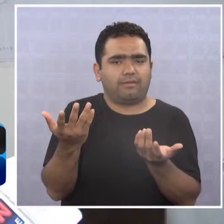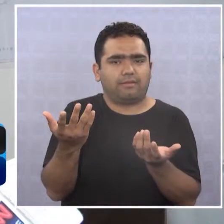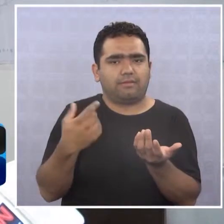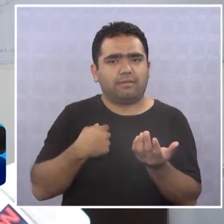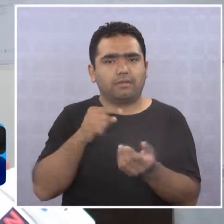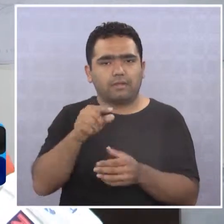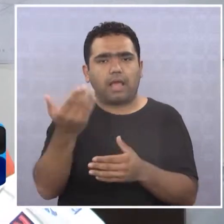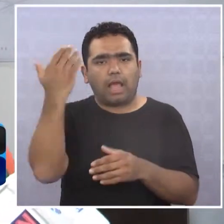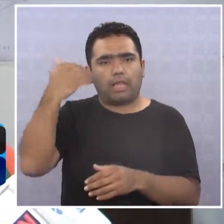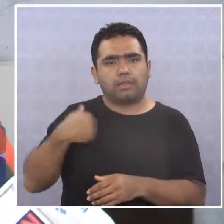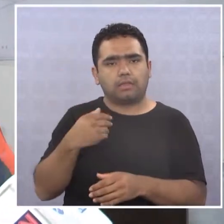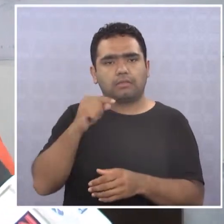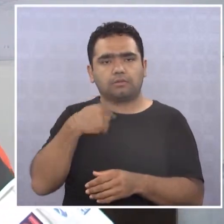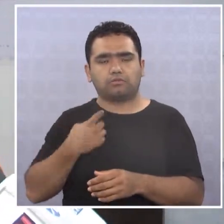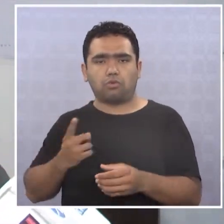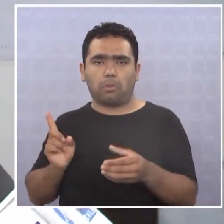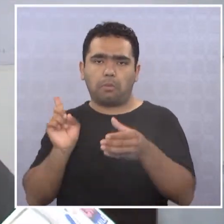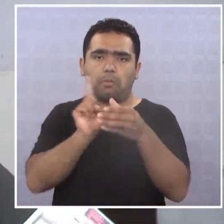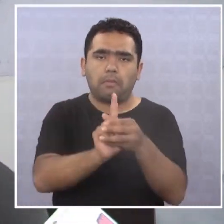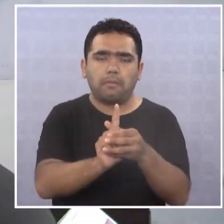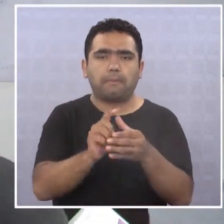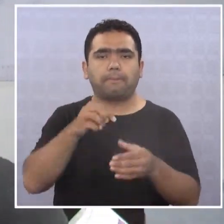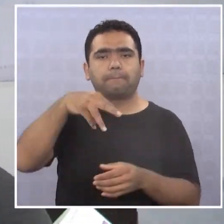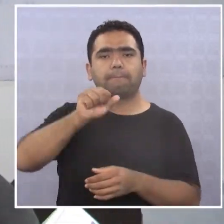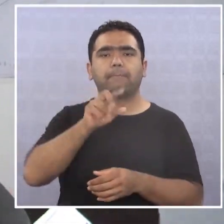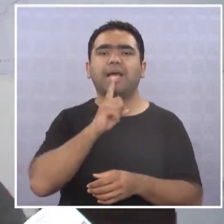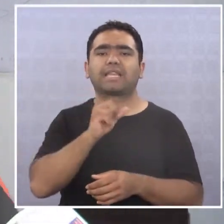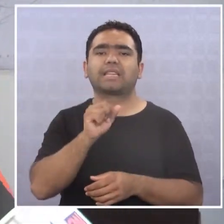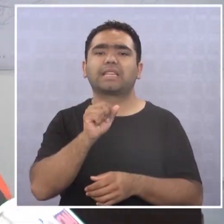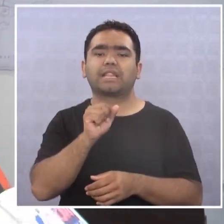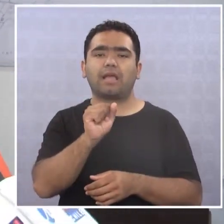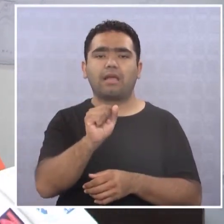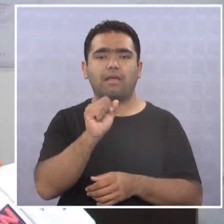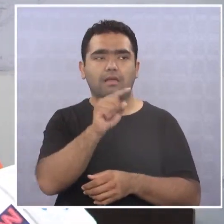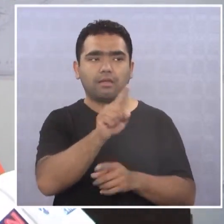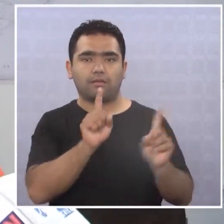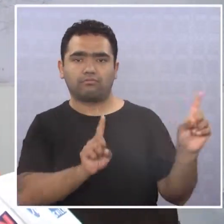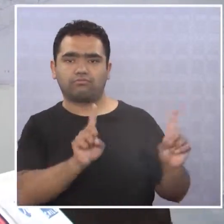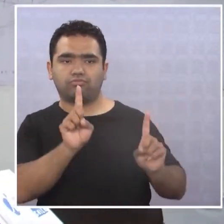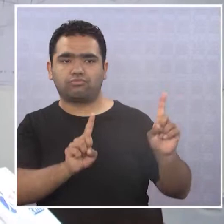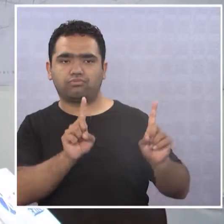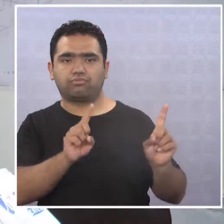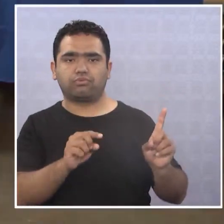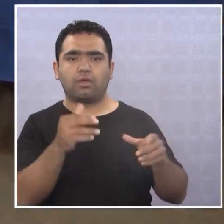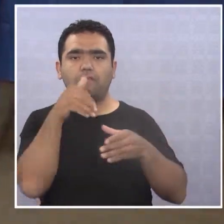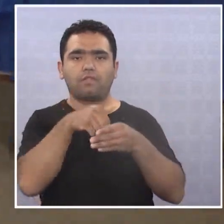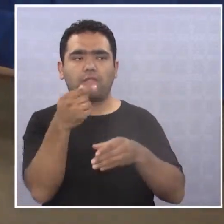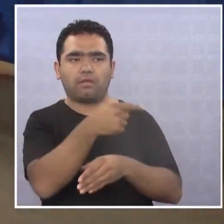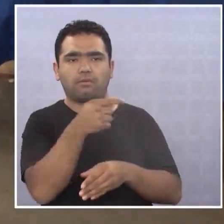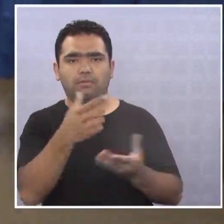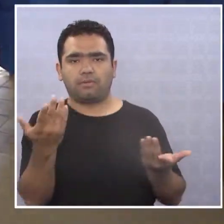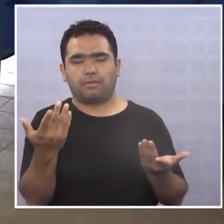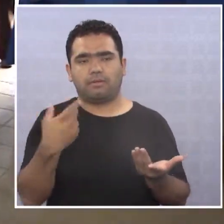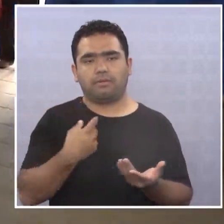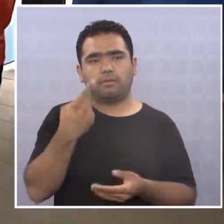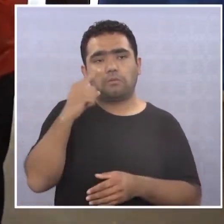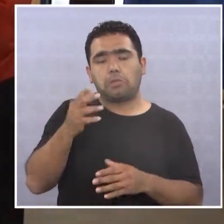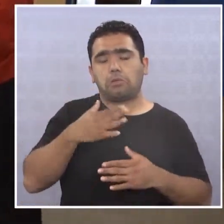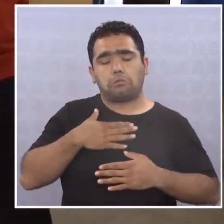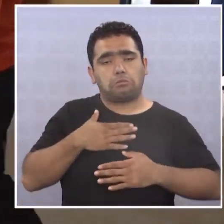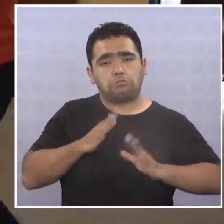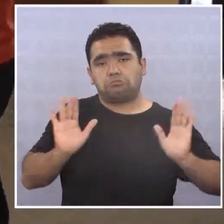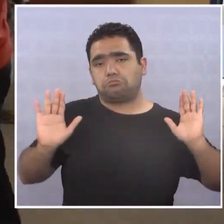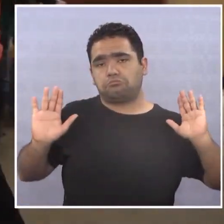anterior, muchos de incluso cuando yo participaba con Martí Sassi, votaban por Martí Sassi, o sea, no pasaba por, pasa por rencores personales que